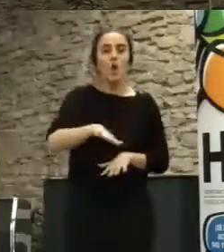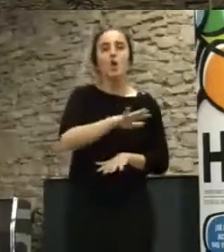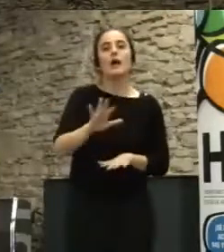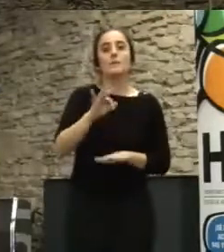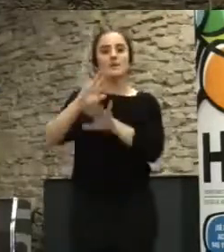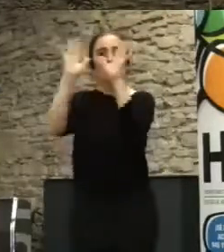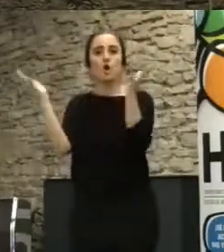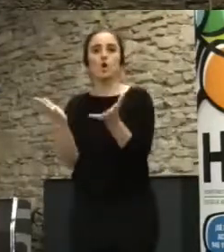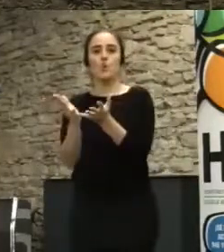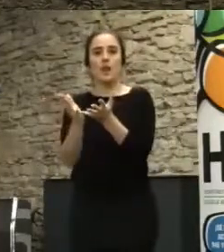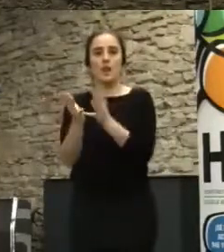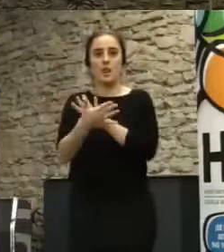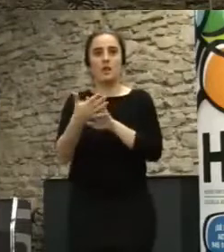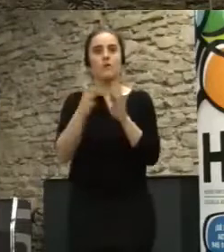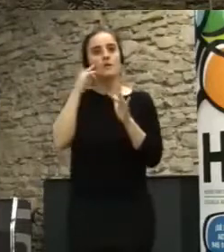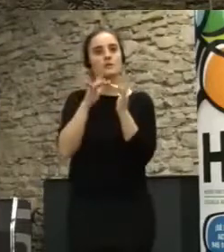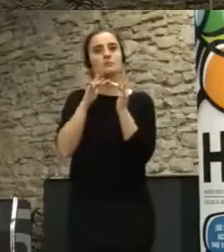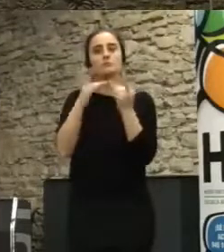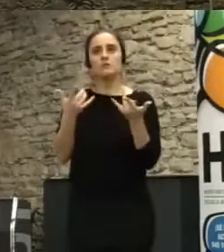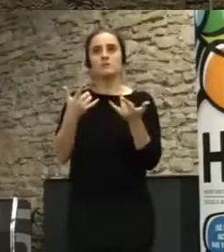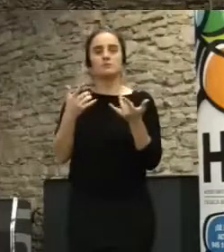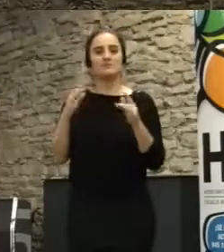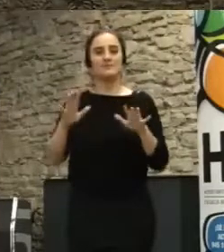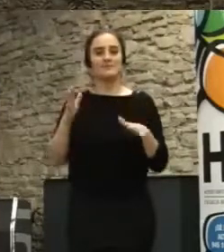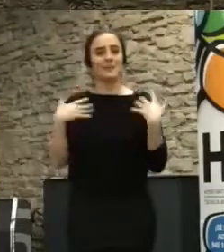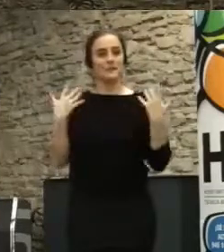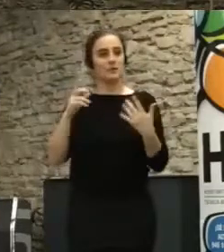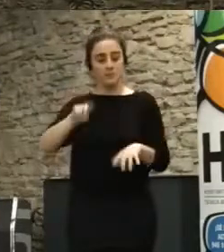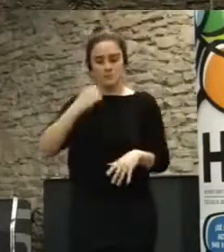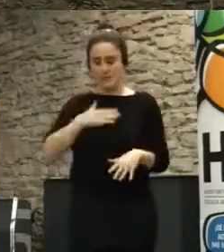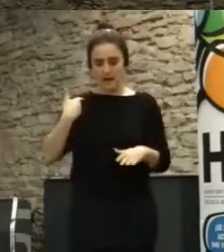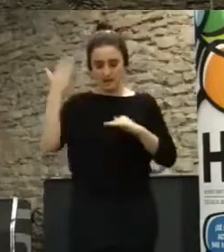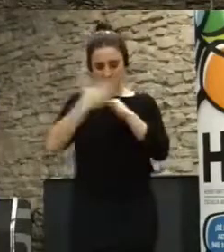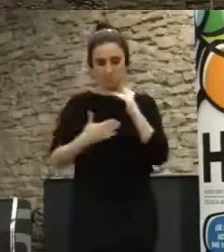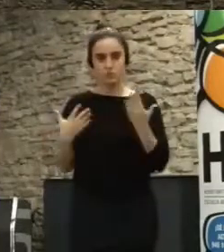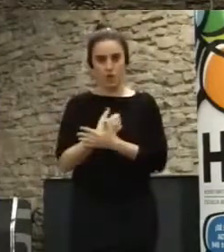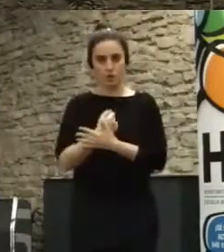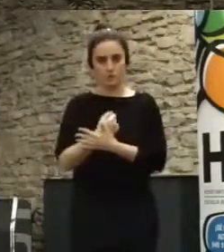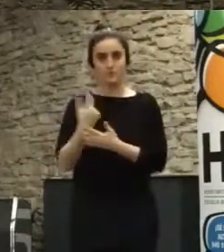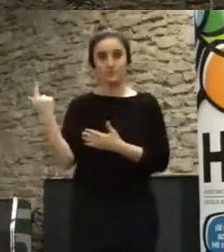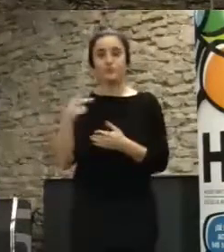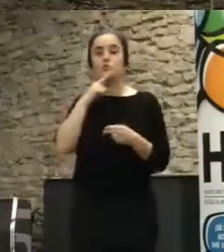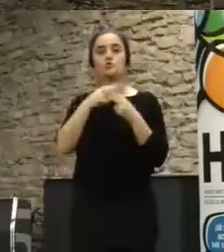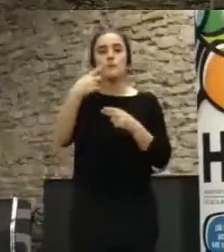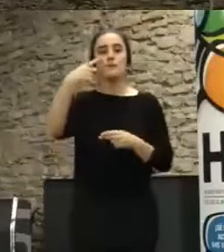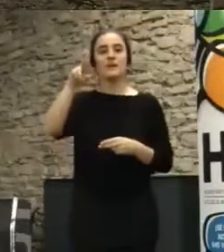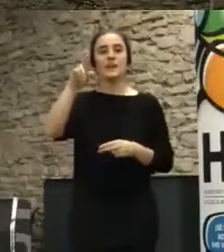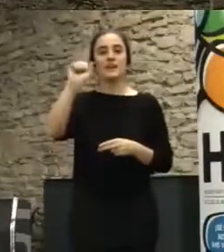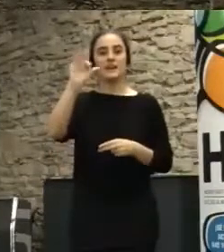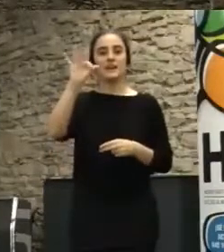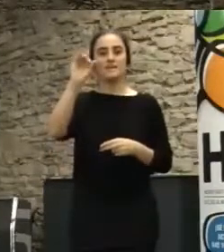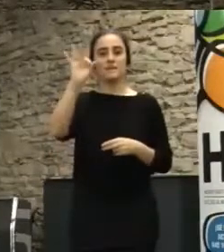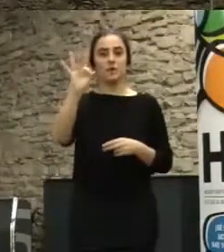de un día para otro se quedó todo un poco caduco. Estos son los llamados grafos que se realizan